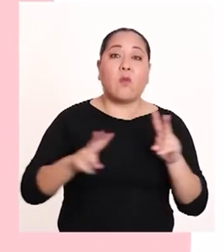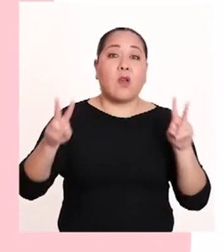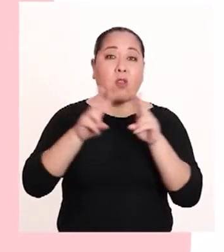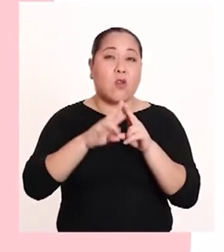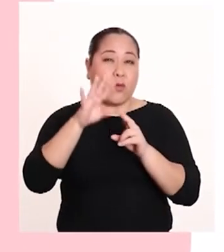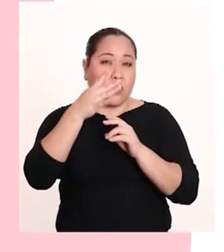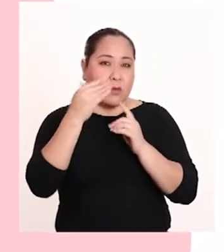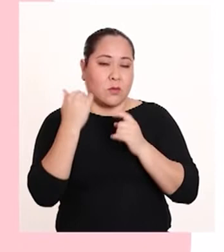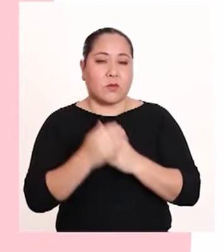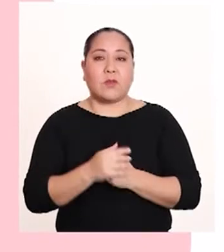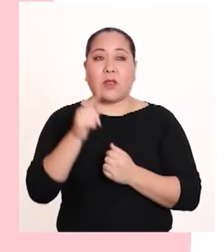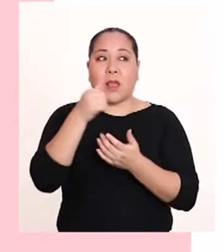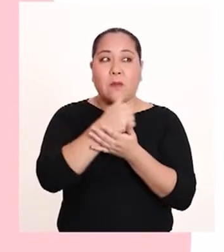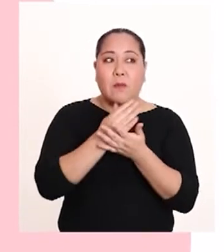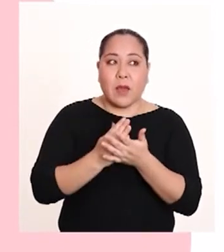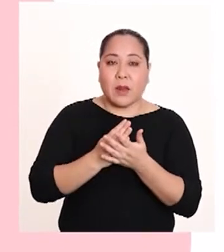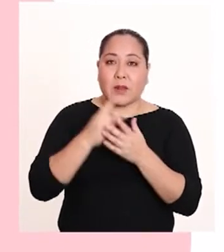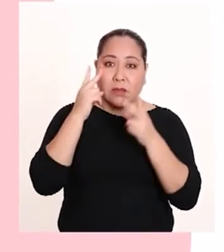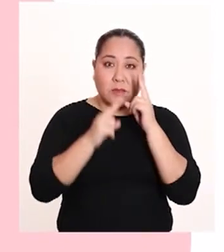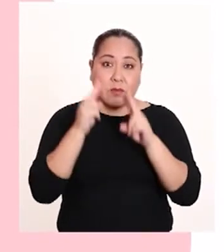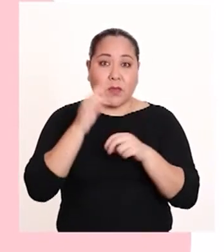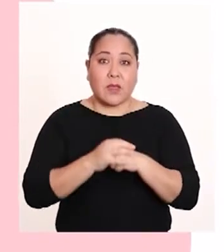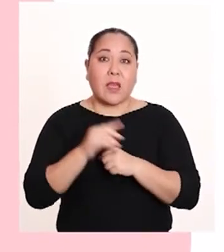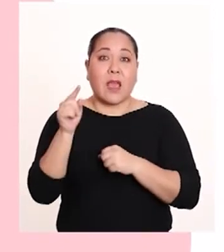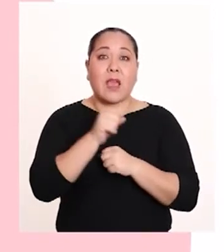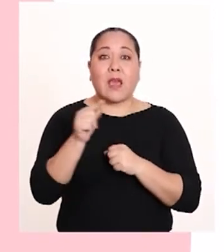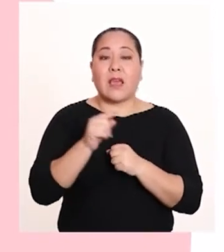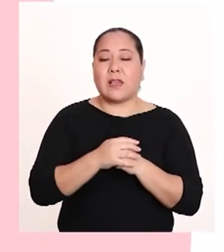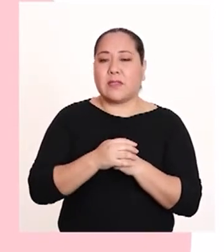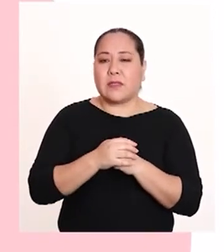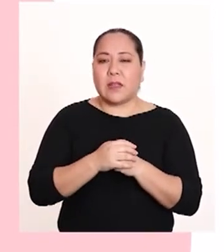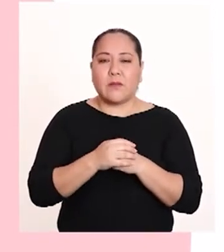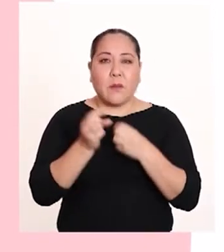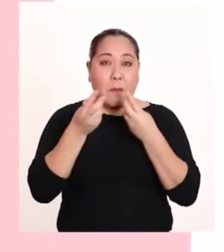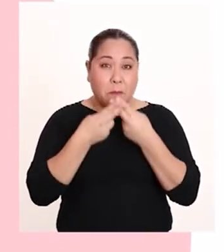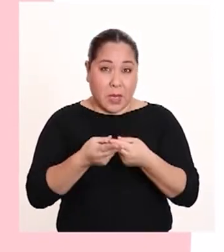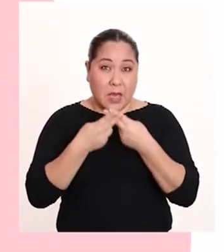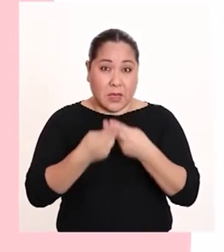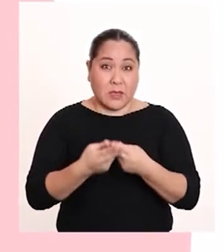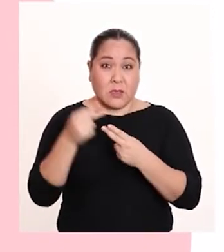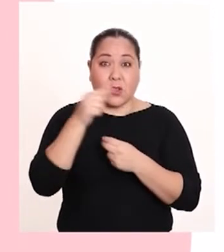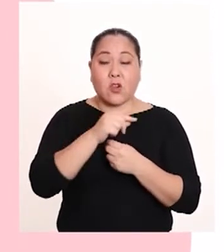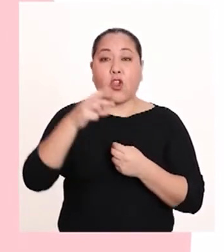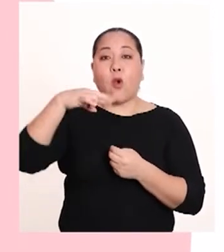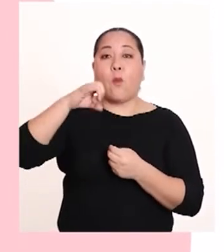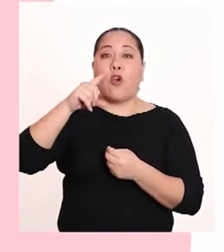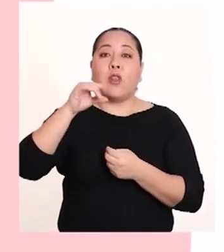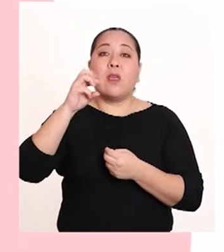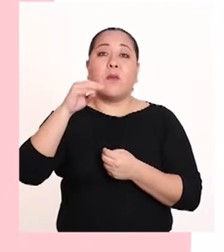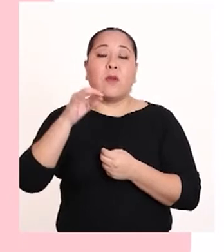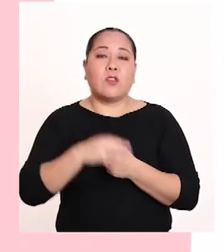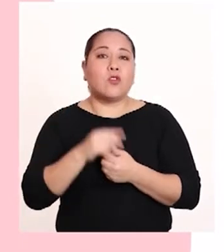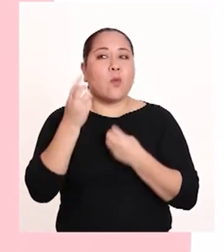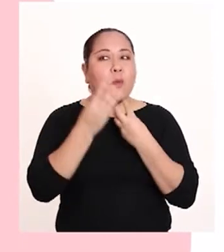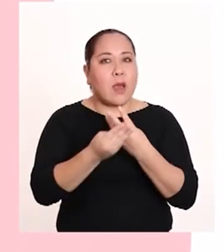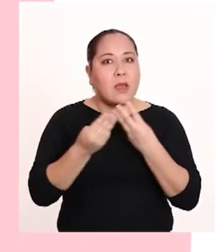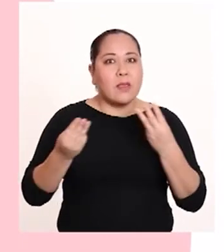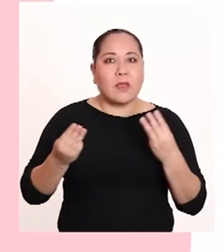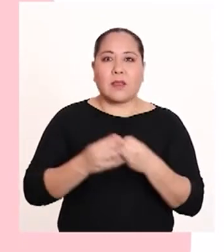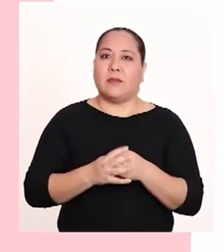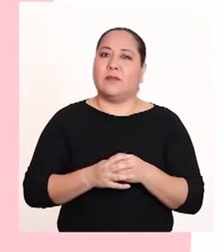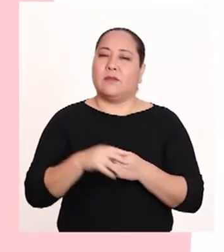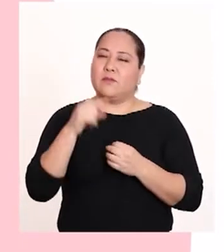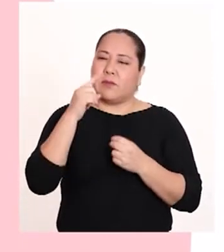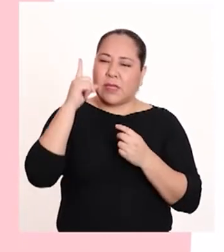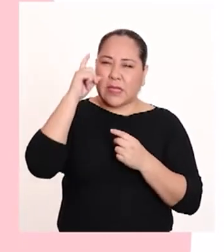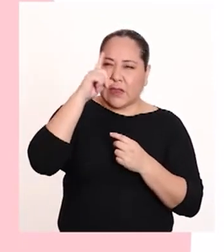valor promedio. En parte, debido a esta distribución de los pesos moleculares, los polímeros son materiales